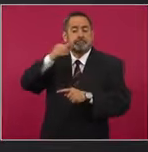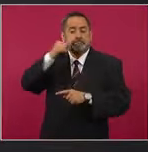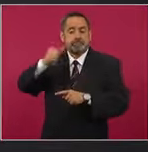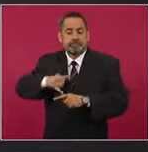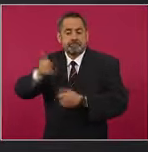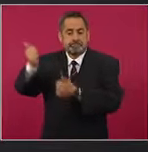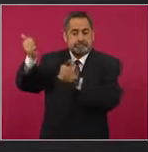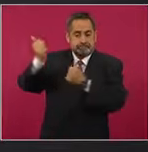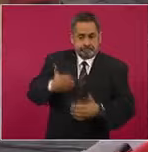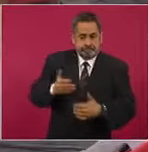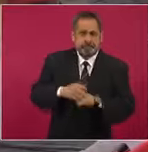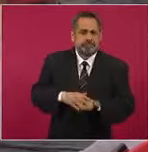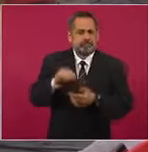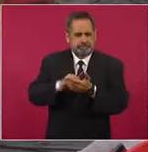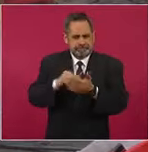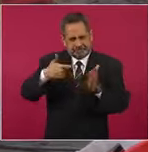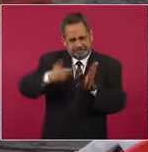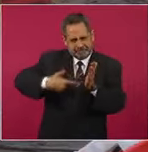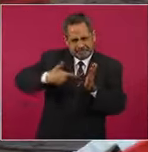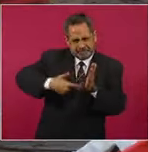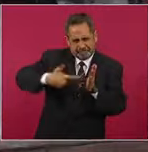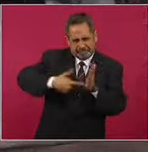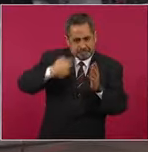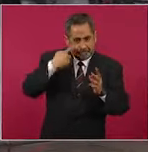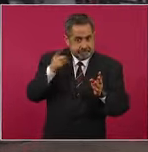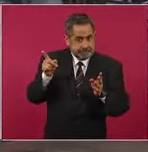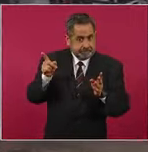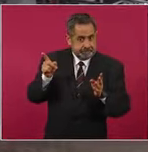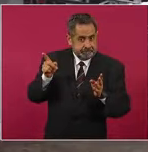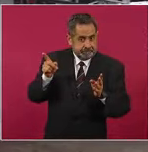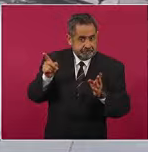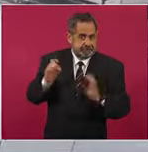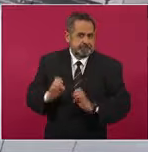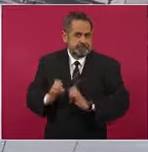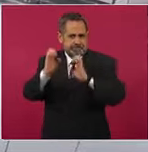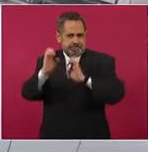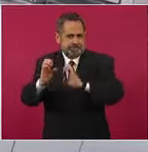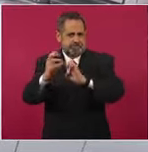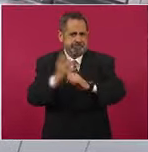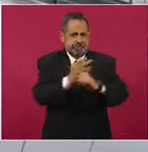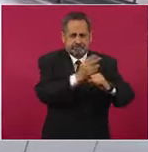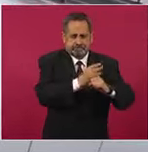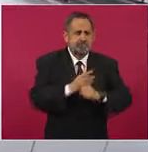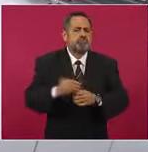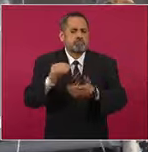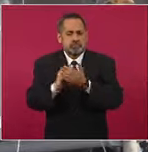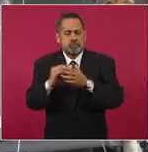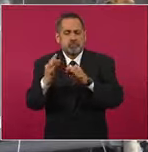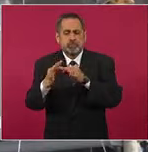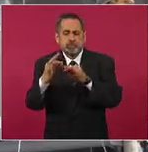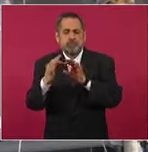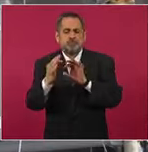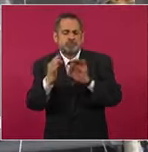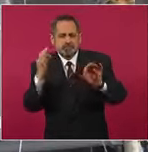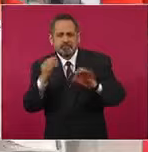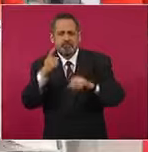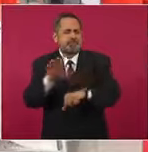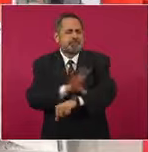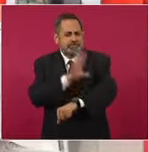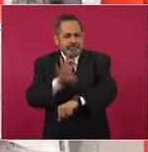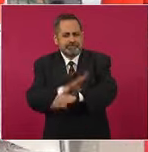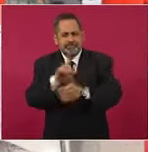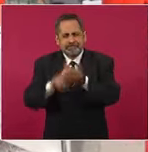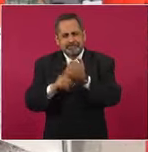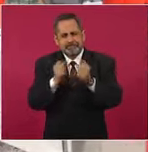Se trabaja la soldadura de estructura en el laboratorio del área de edificios y continúan la instalación de tuberías para el alumbrado y habilitado de